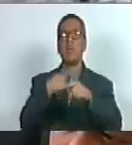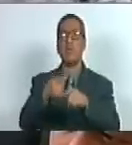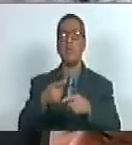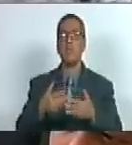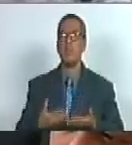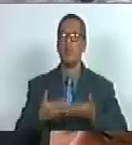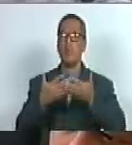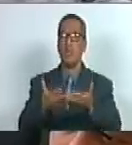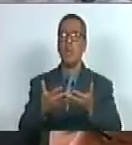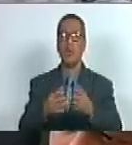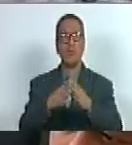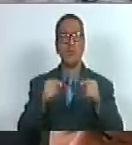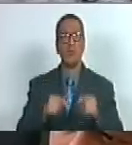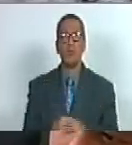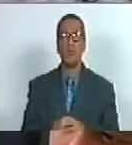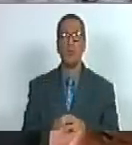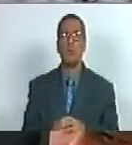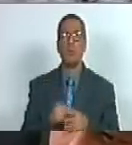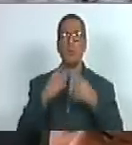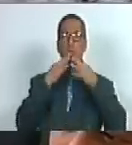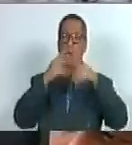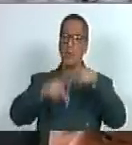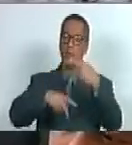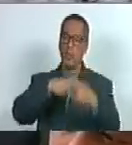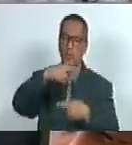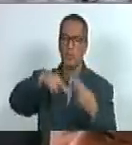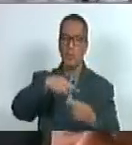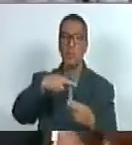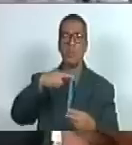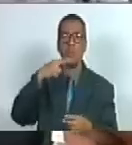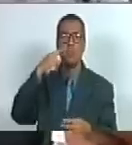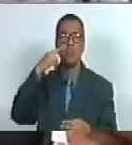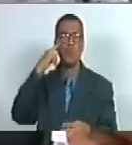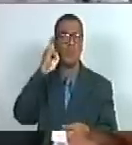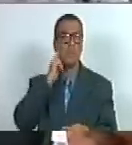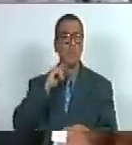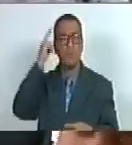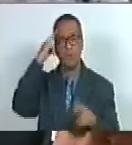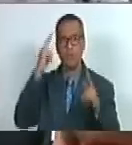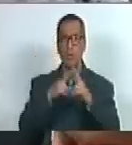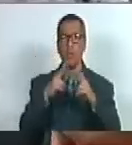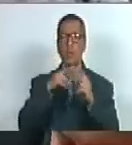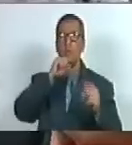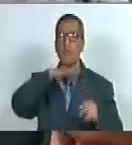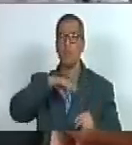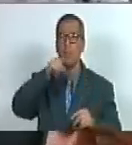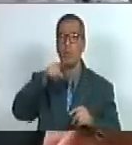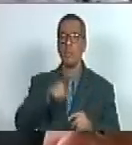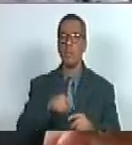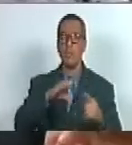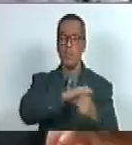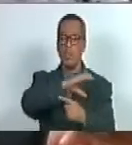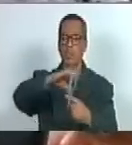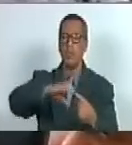dar lo que haya que dar por defender este proceso bolivariano que nos reconoció histórica y culturalmente como